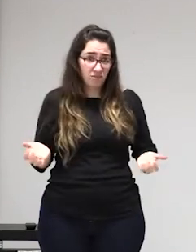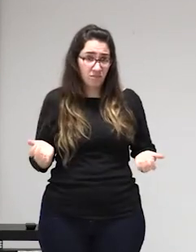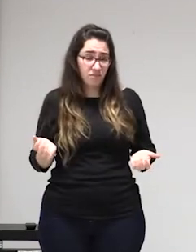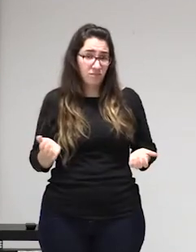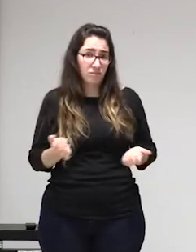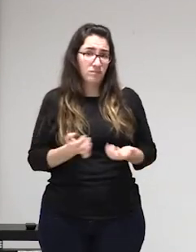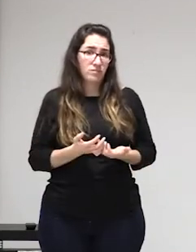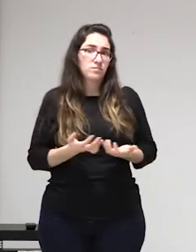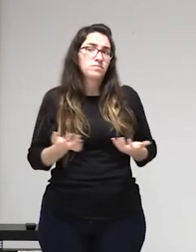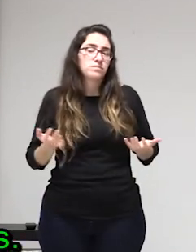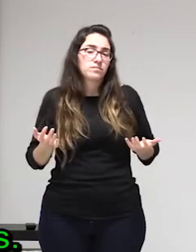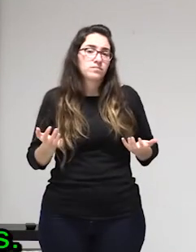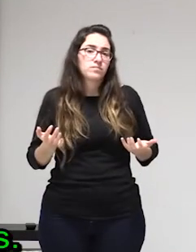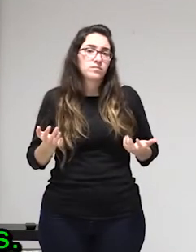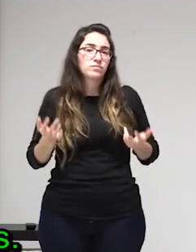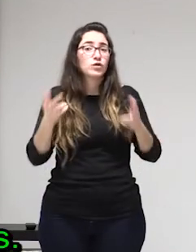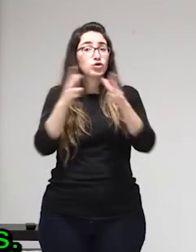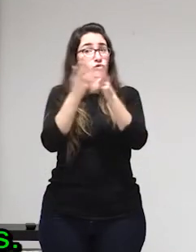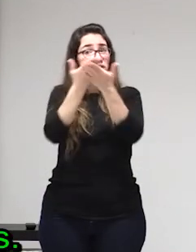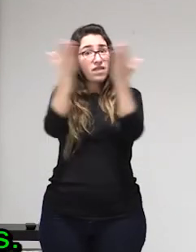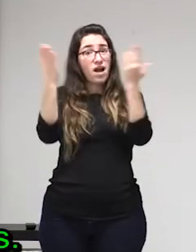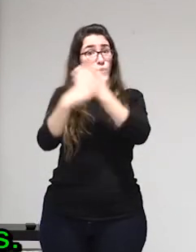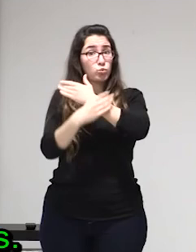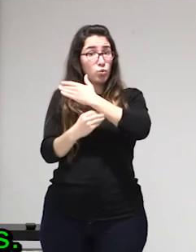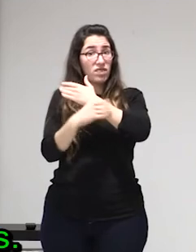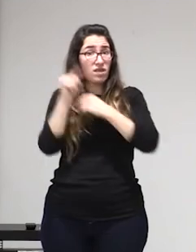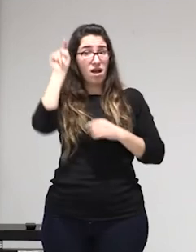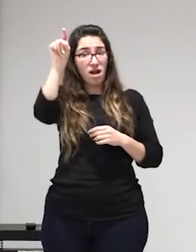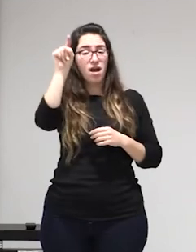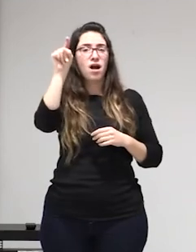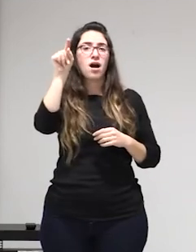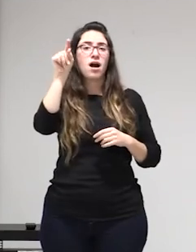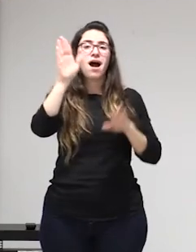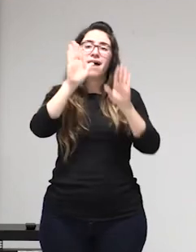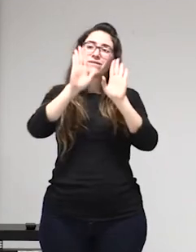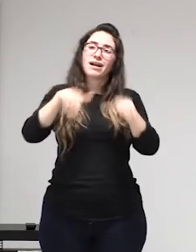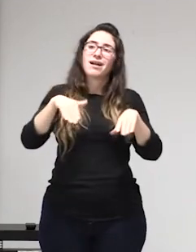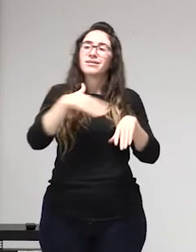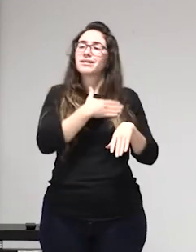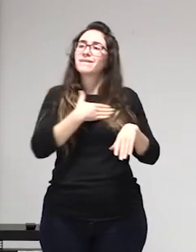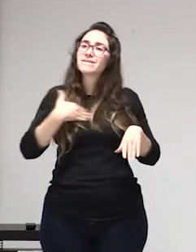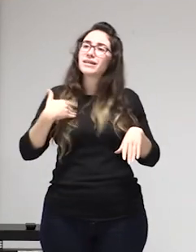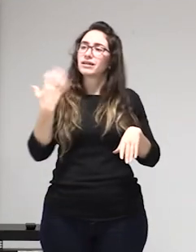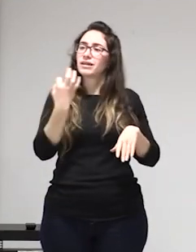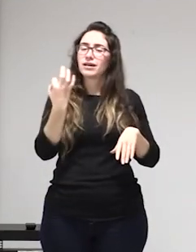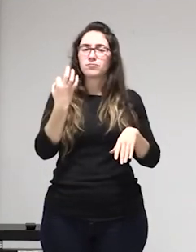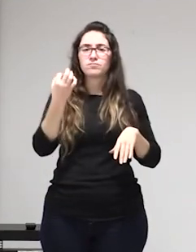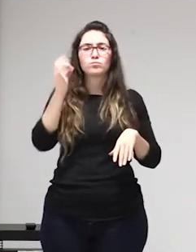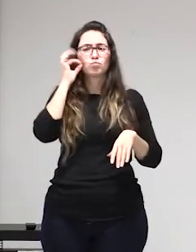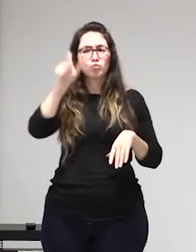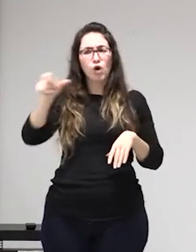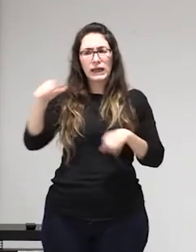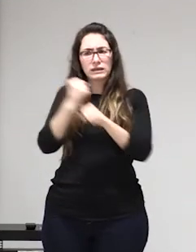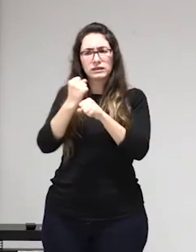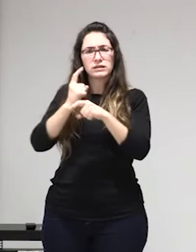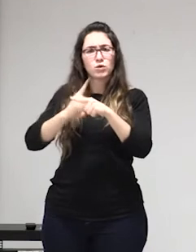los vas a ver de acuerdo y a raíz de ahí estuvo años sin ver el estado sueco prefirió dar la custodia de los hijos a un maltratador